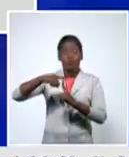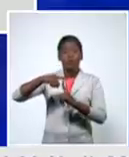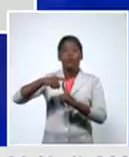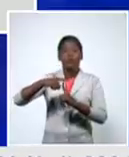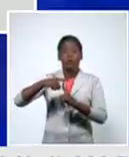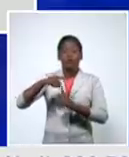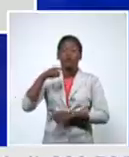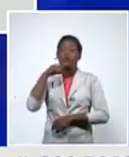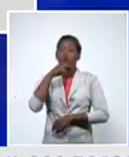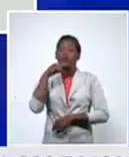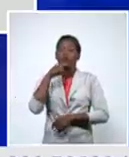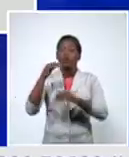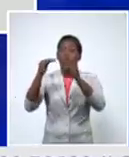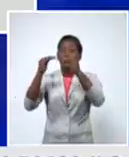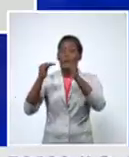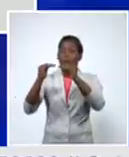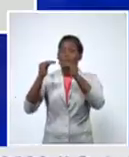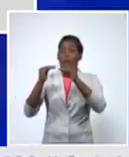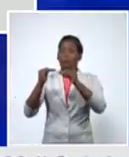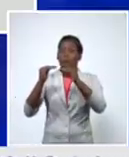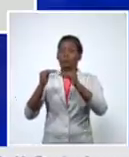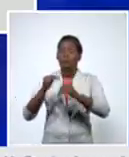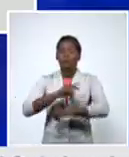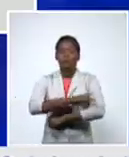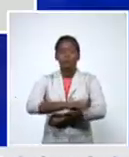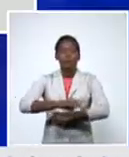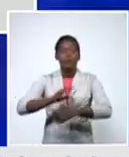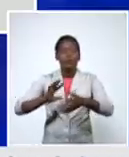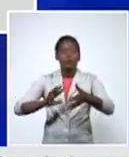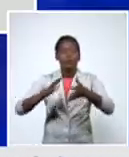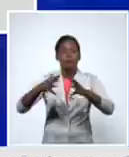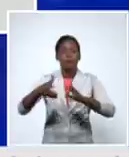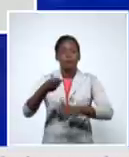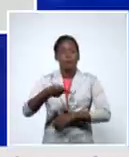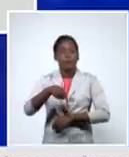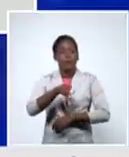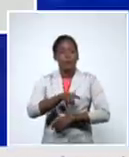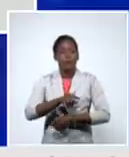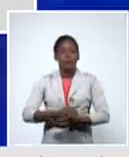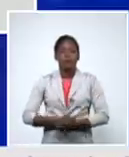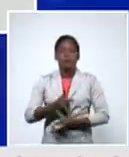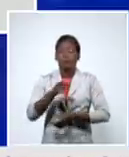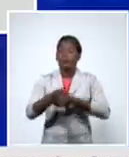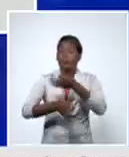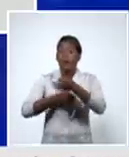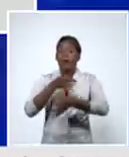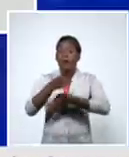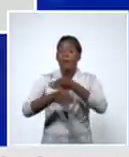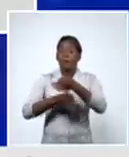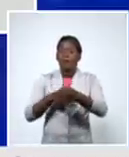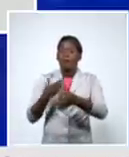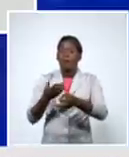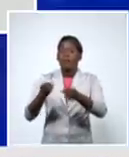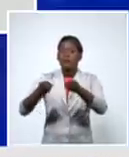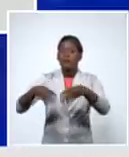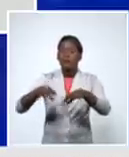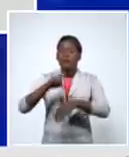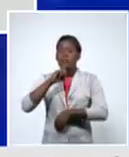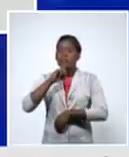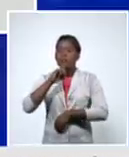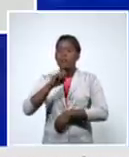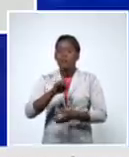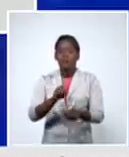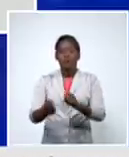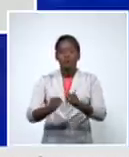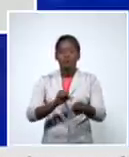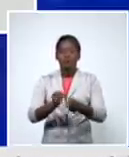los países que más aportaron casos en el día de ayer y que traduce todavía que no se ha podido controlar a